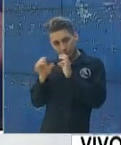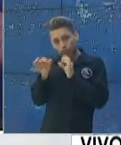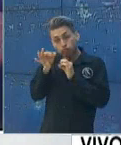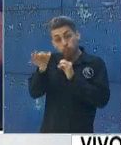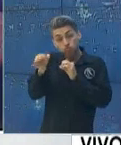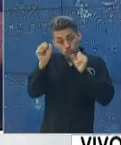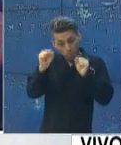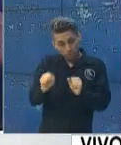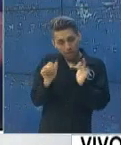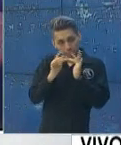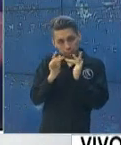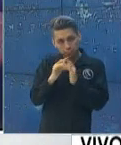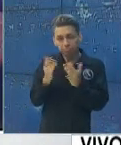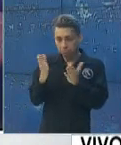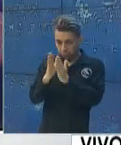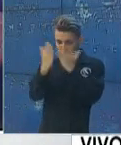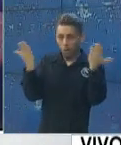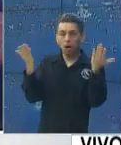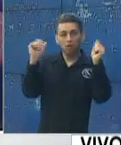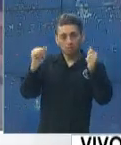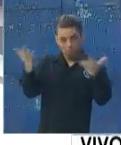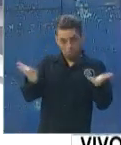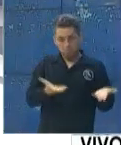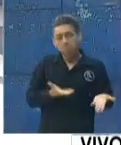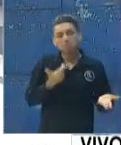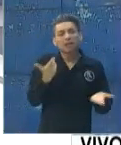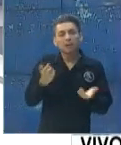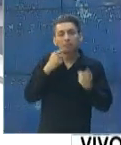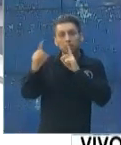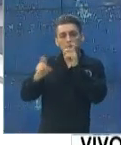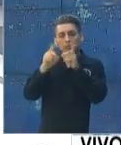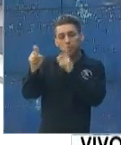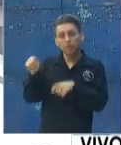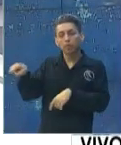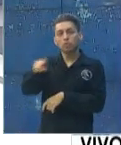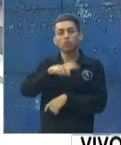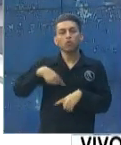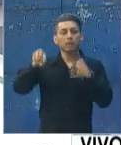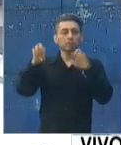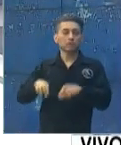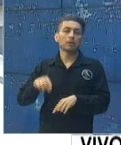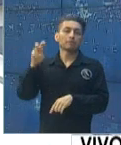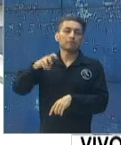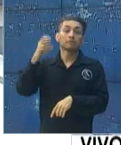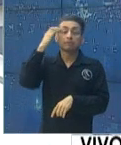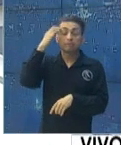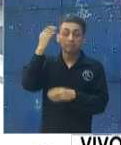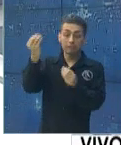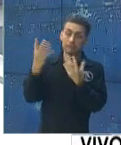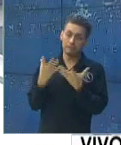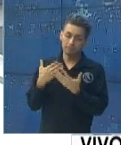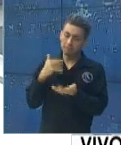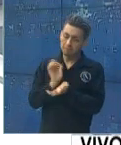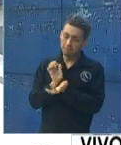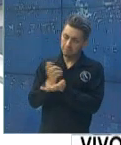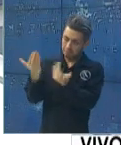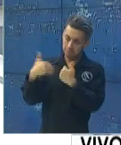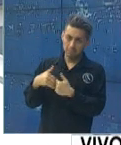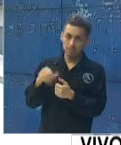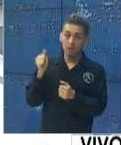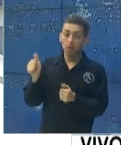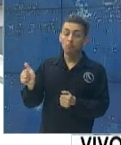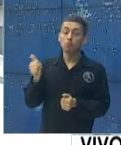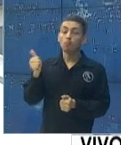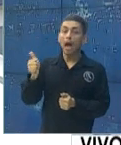tener esas puertas abiertas del despacho para todo lo que la población necesita saber definitivamente. Así que la esperamos y además le deseamos buena